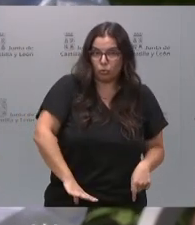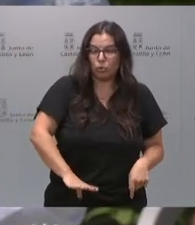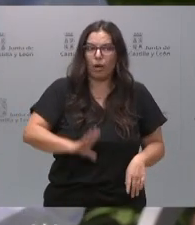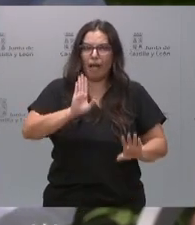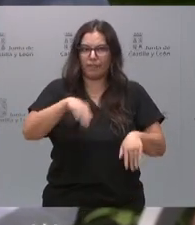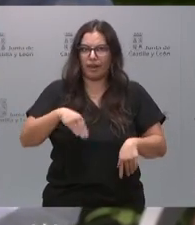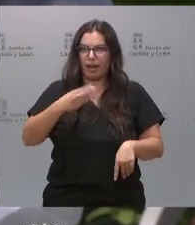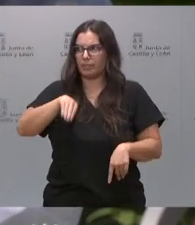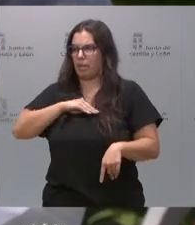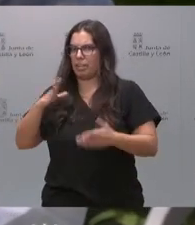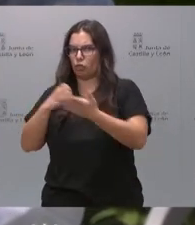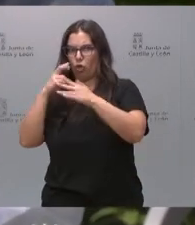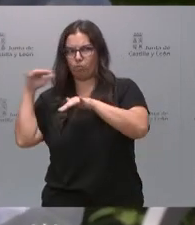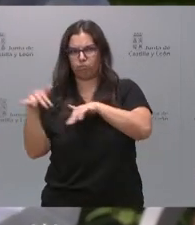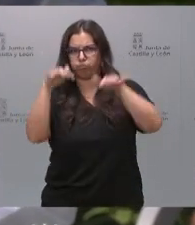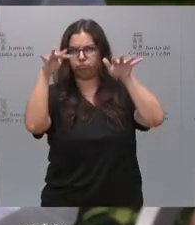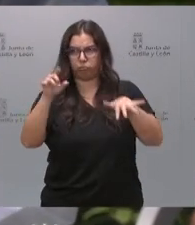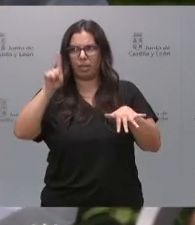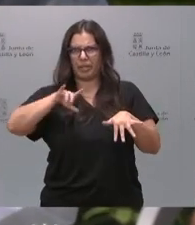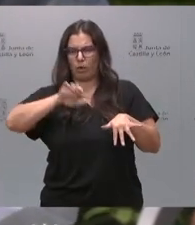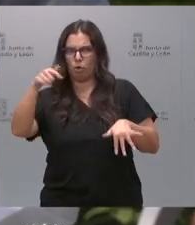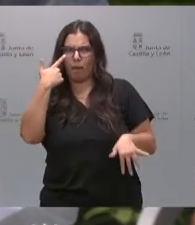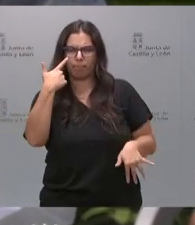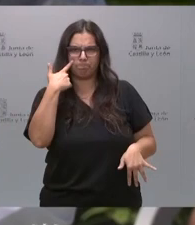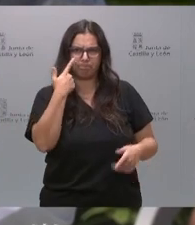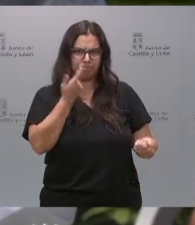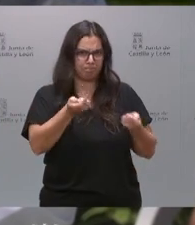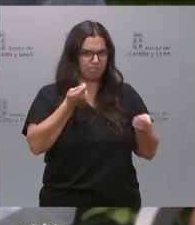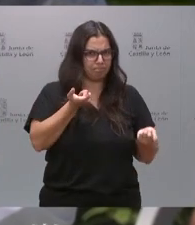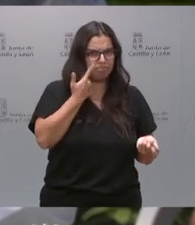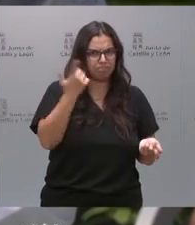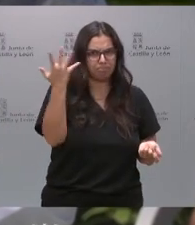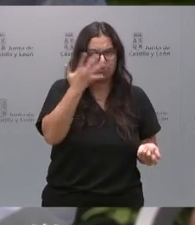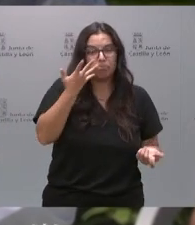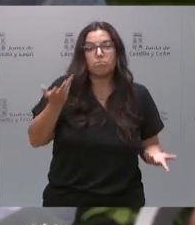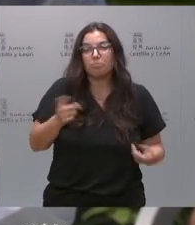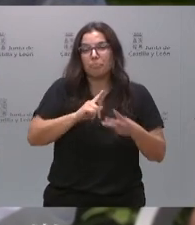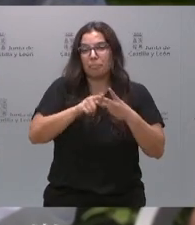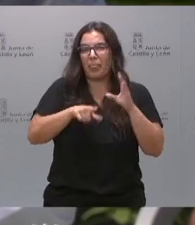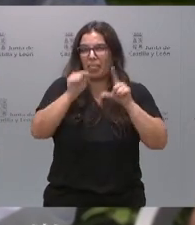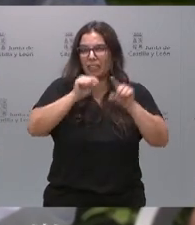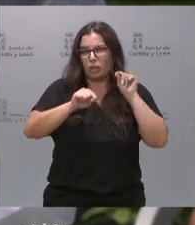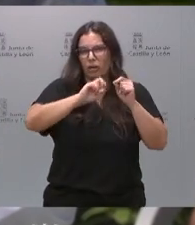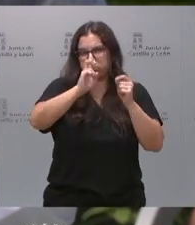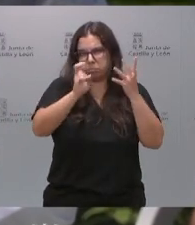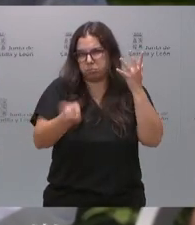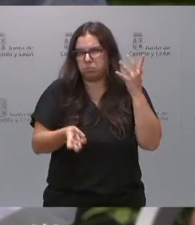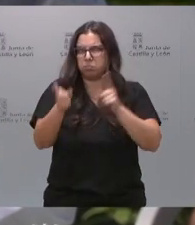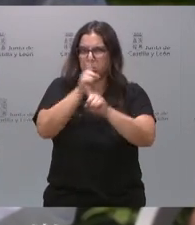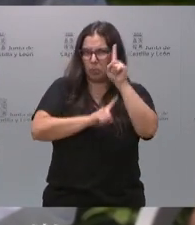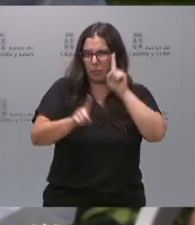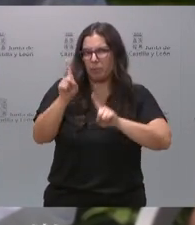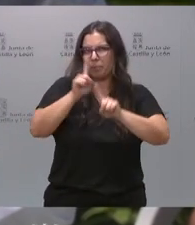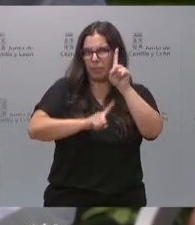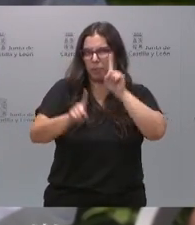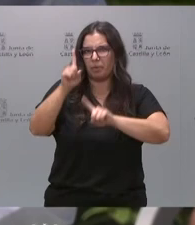punto de mira de todo el país y de parte de Europa y otras decisiones bastante conflictivas que se han tomado